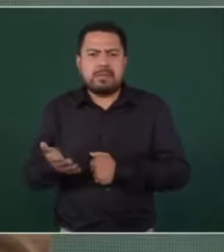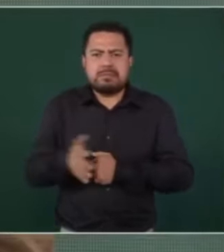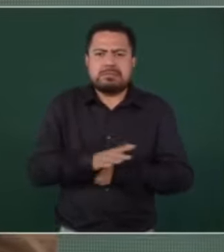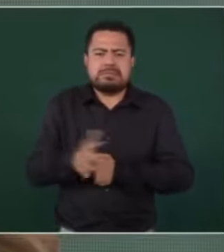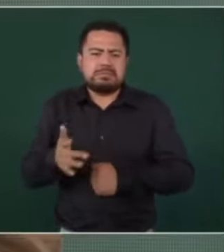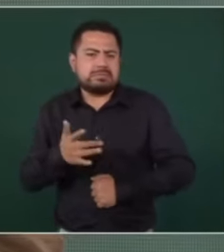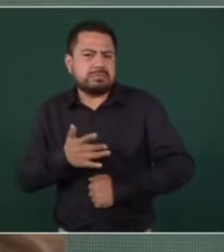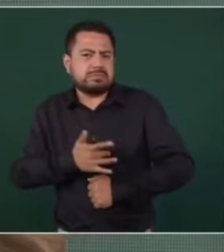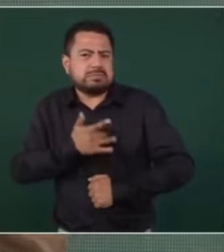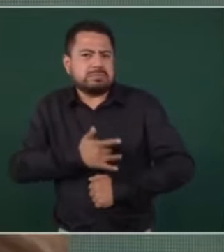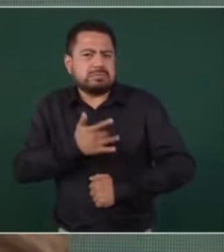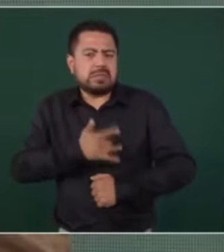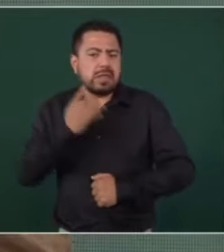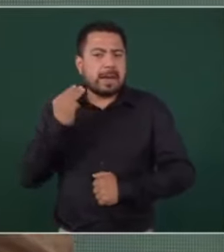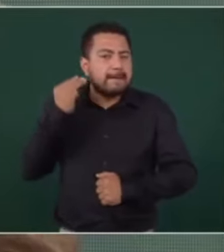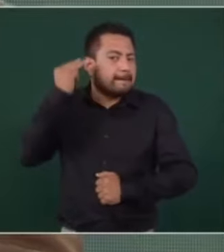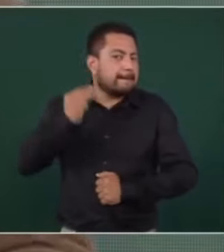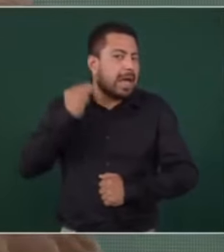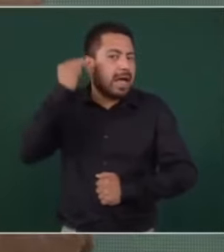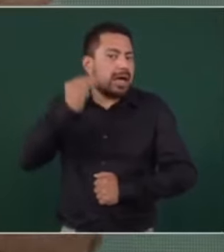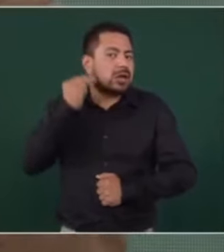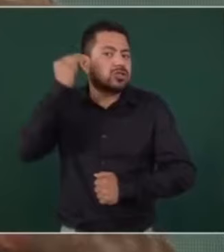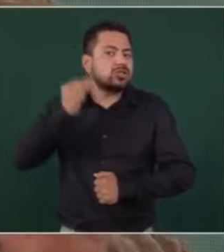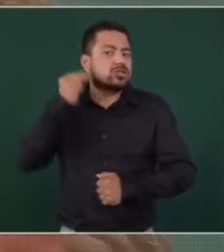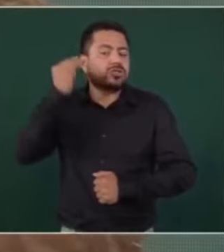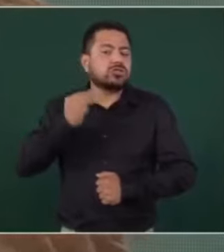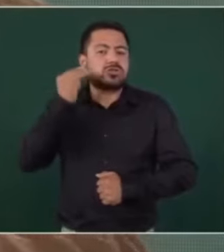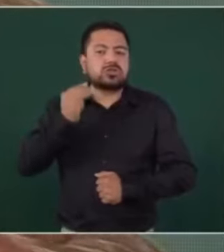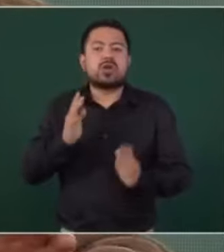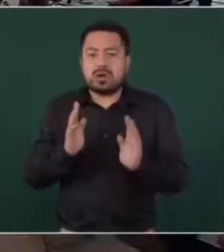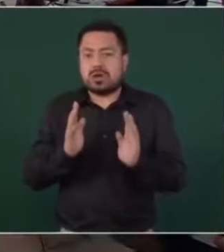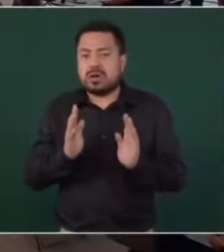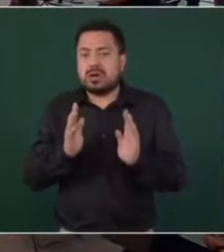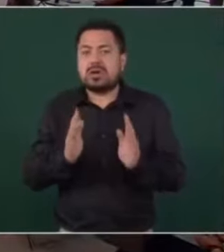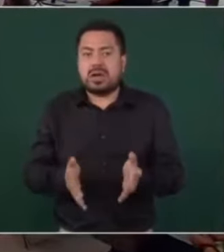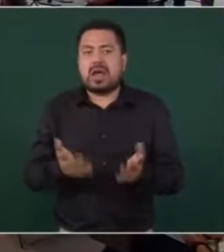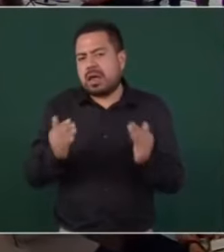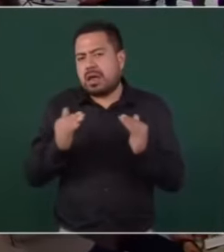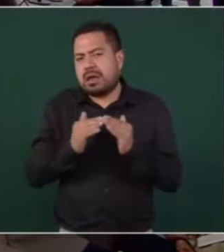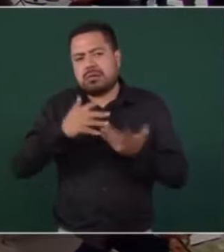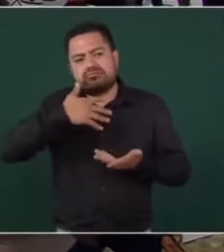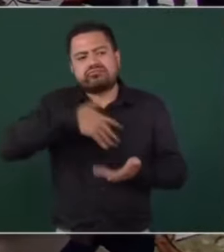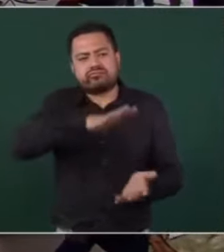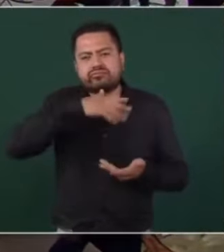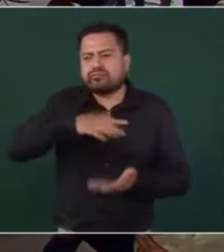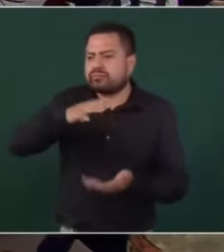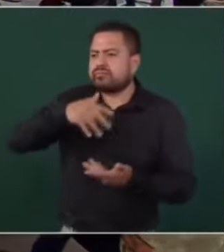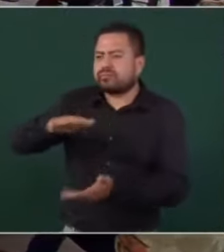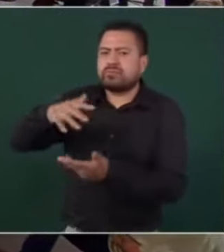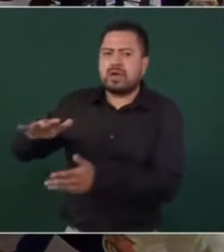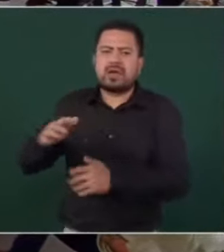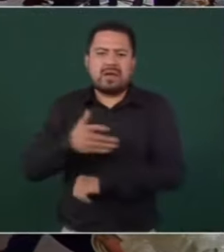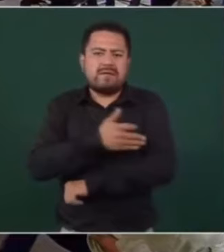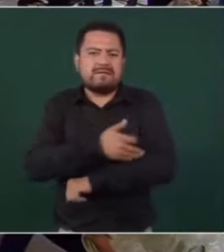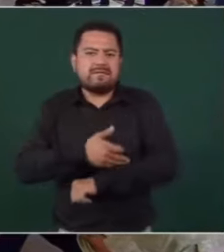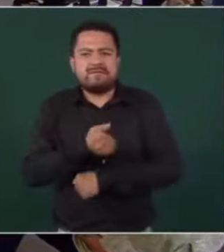en marzo, van a estar ya en los hogares de todas